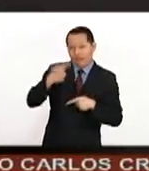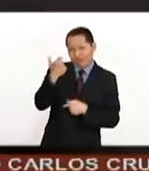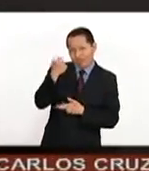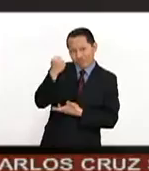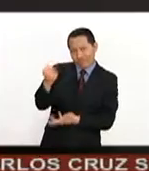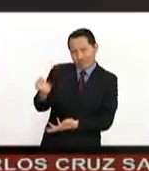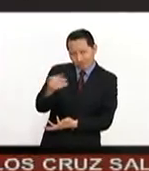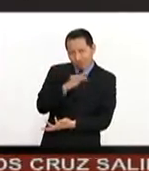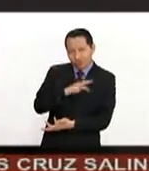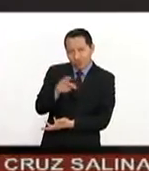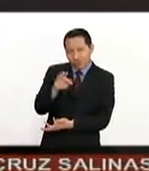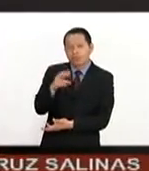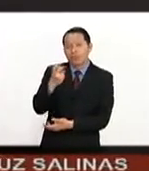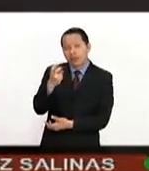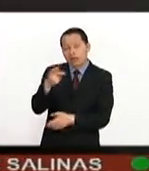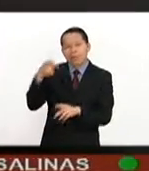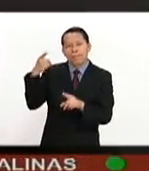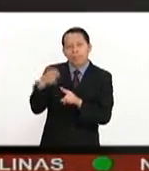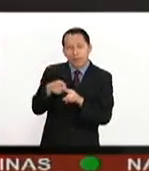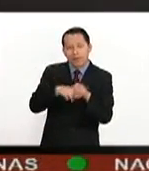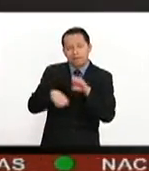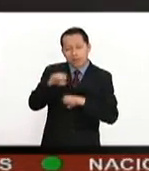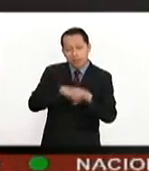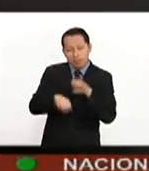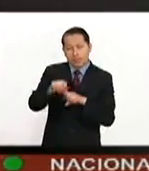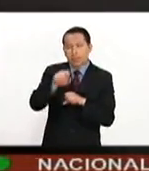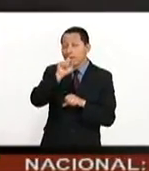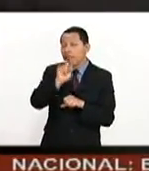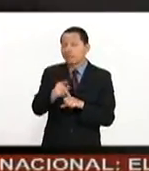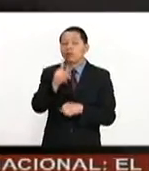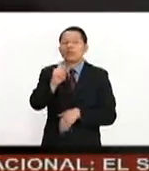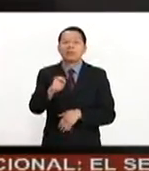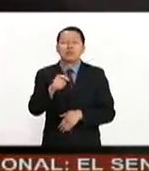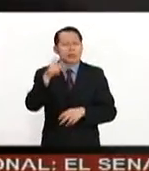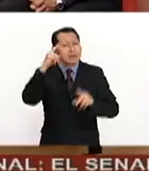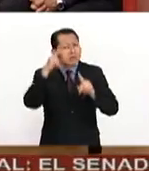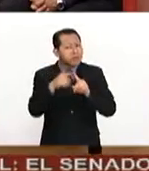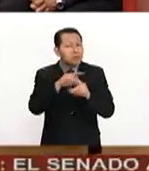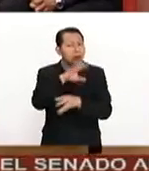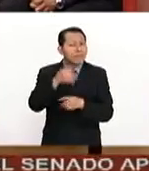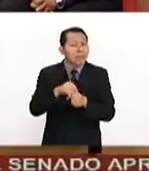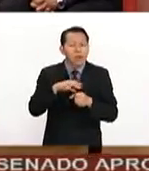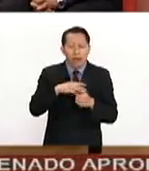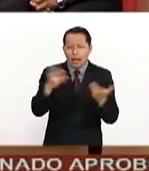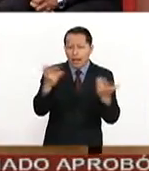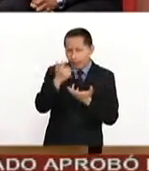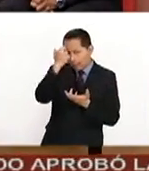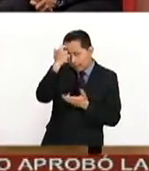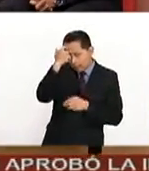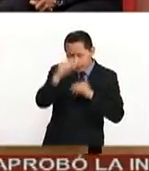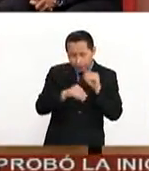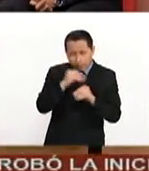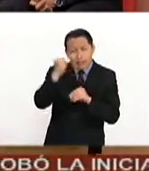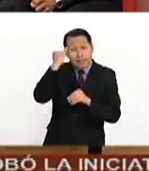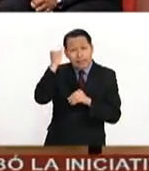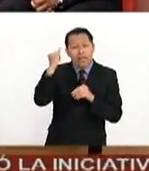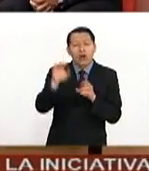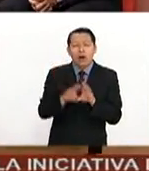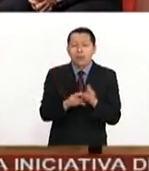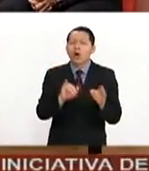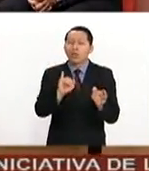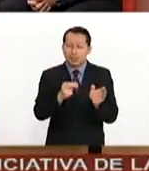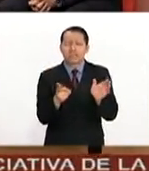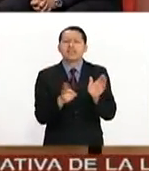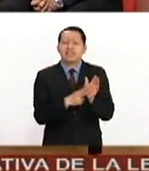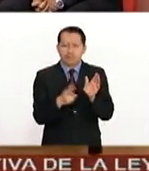plataforma se basa en el emprendimiento. Lo que estamos buscando es que todos los creativos se den cuenta que sus ideas valen